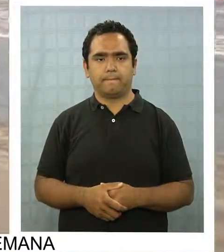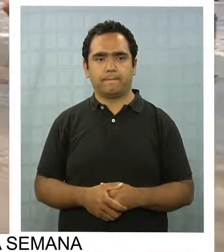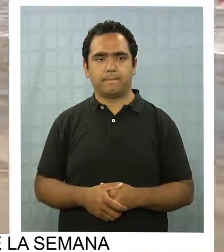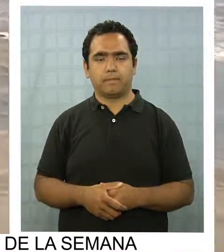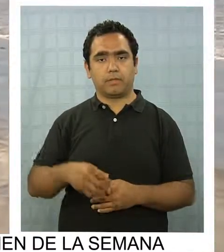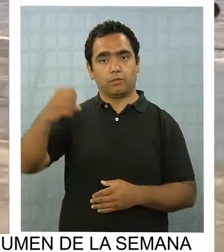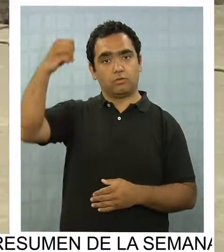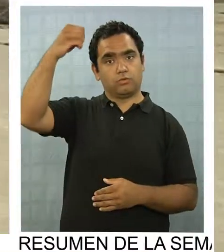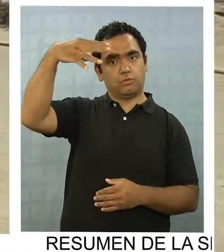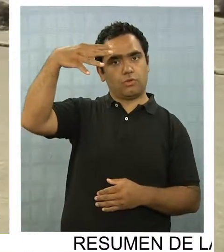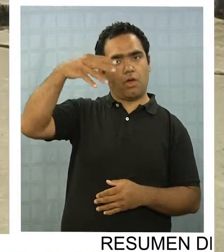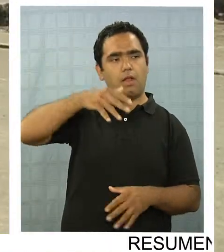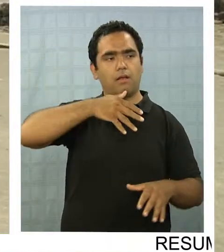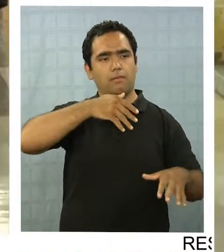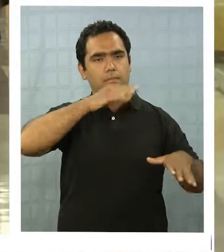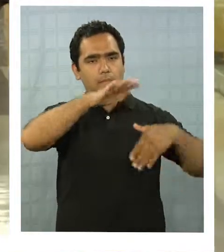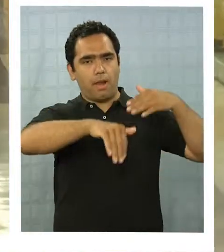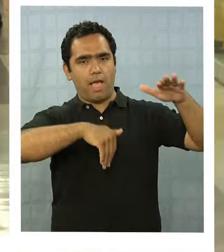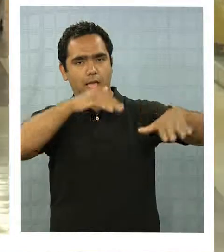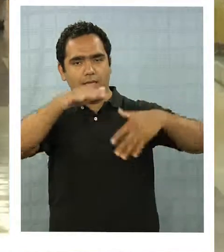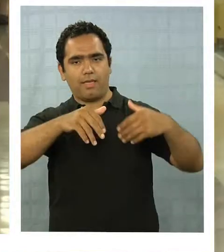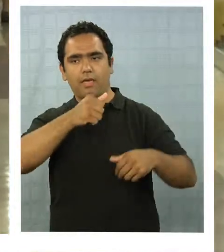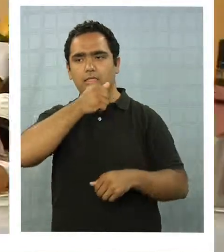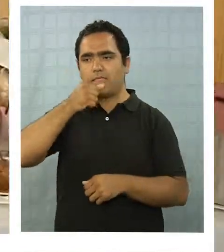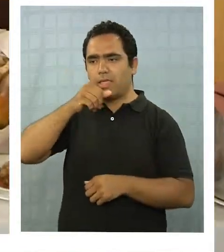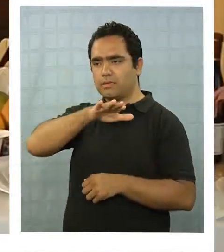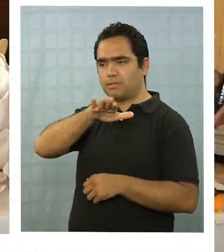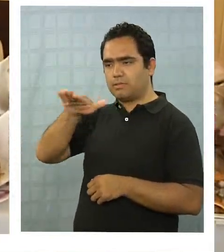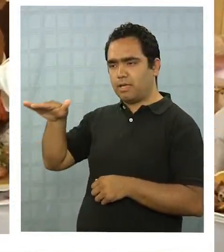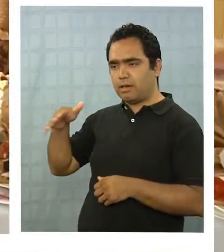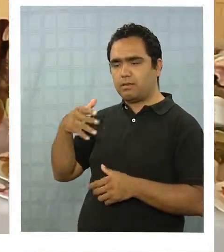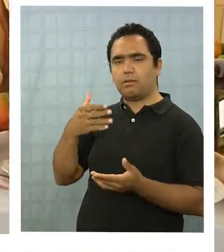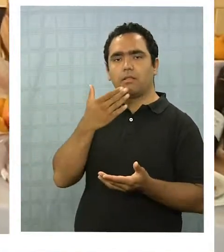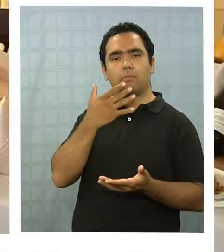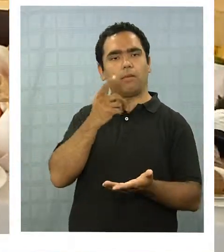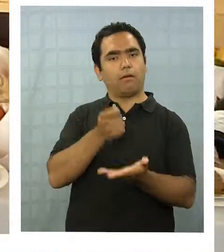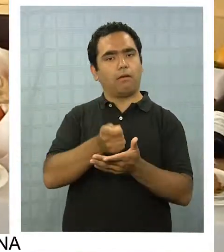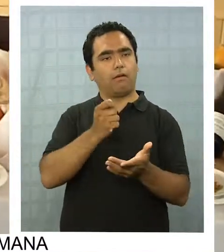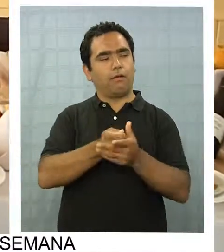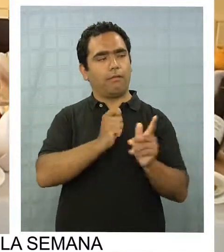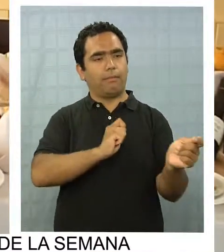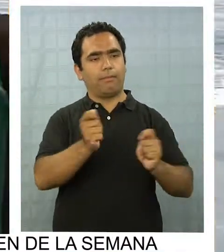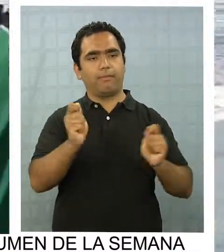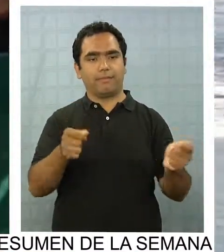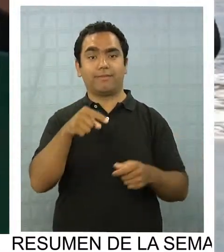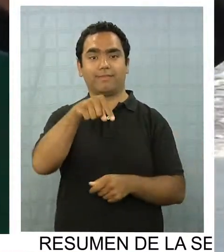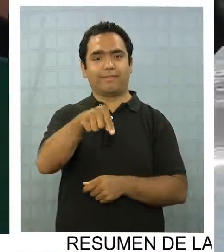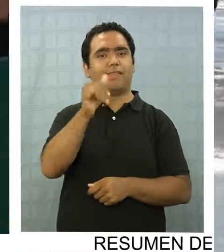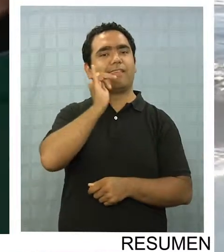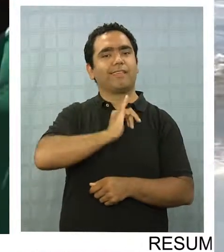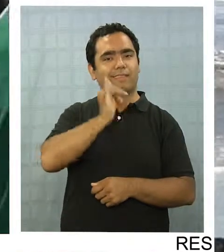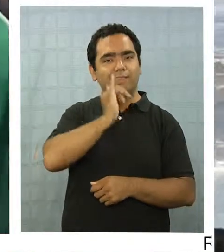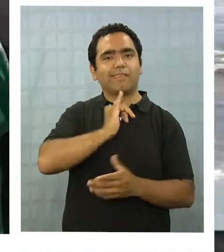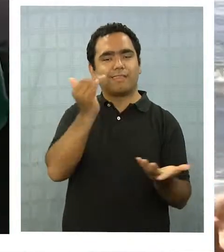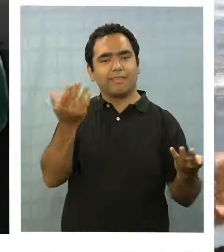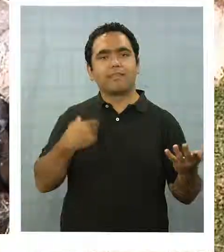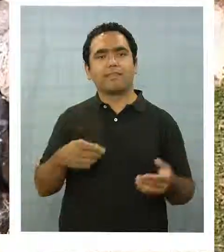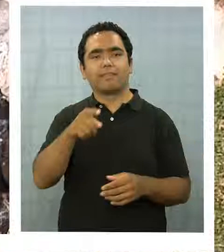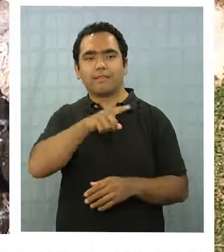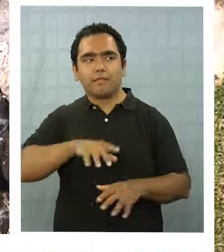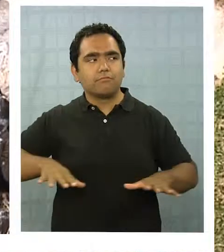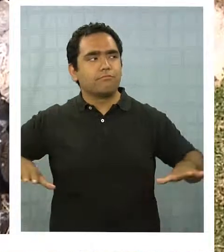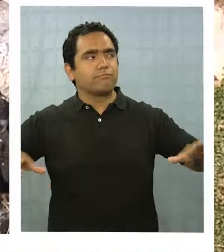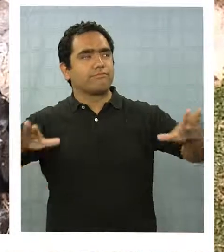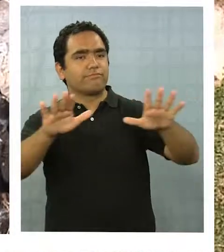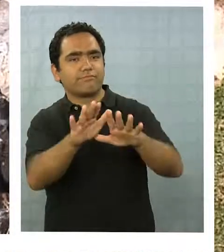Sol, playas, desierto y compras. Son algunos de los atributos que caracterizan a Iquique, convirtiéndolo en uno de los